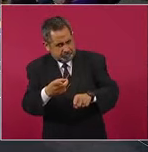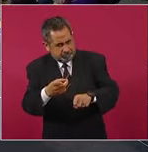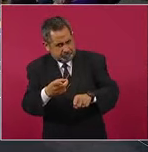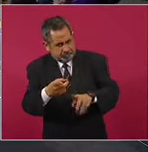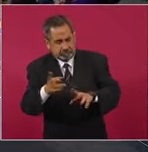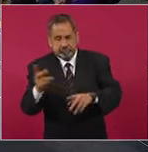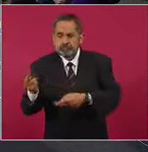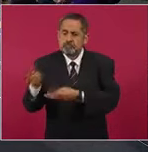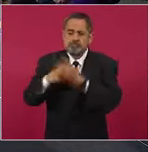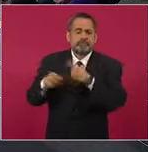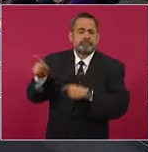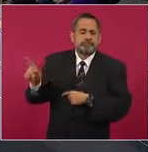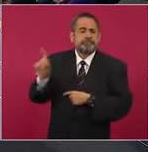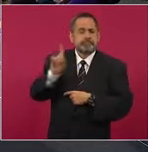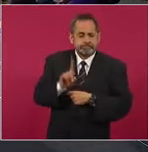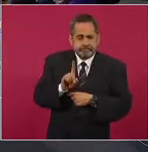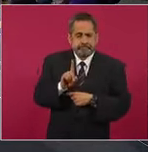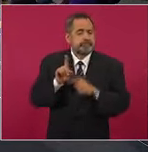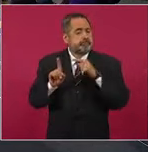para dar a conocer